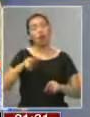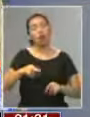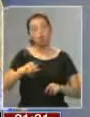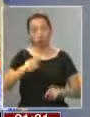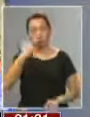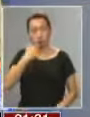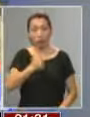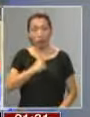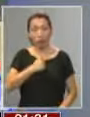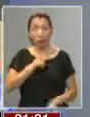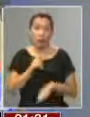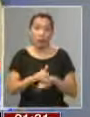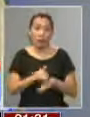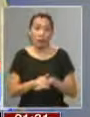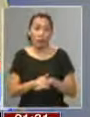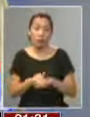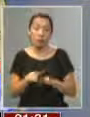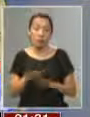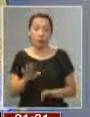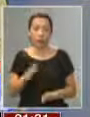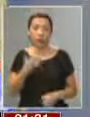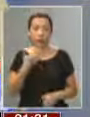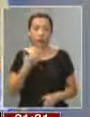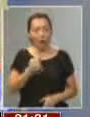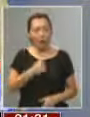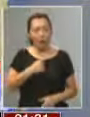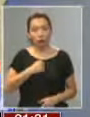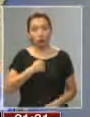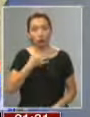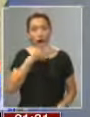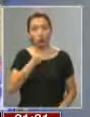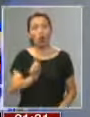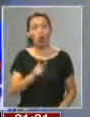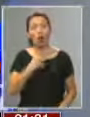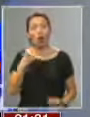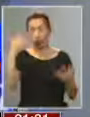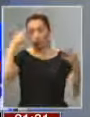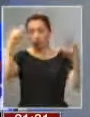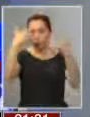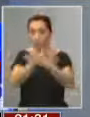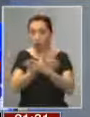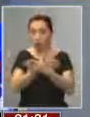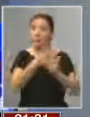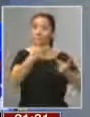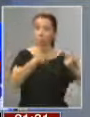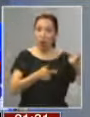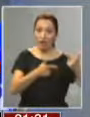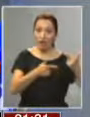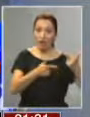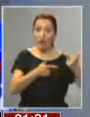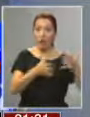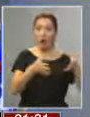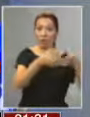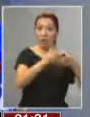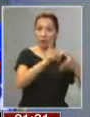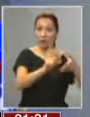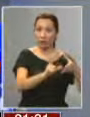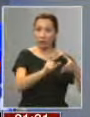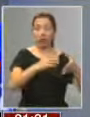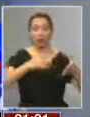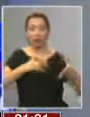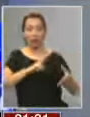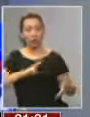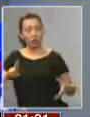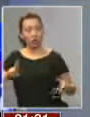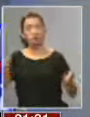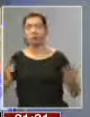católico, pecador como el que más, pero católico, y digo, no quiero confundirla con mis temas de política partidista. En mi partido hay